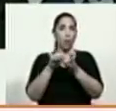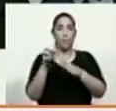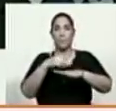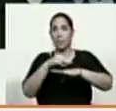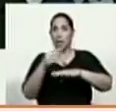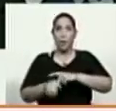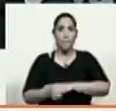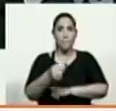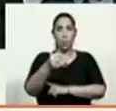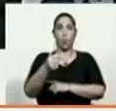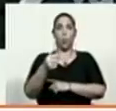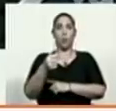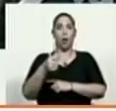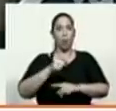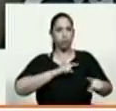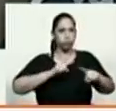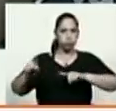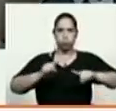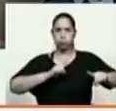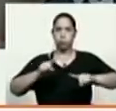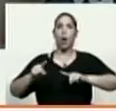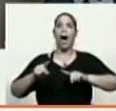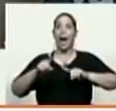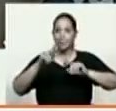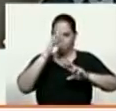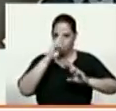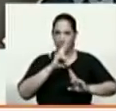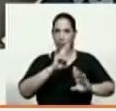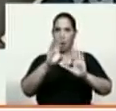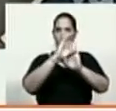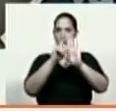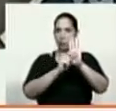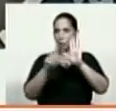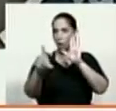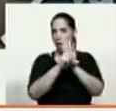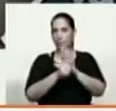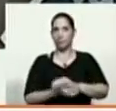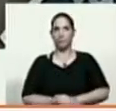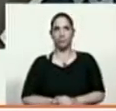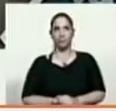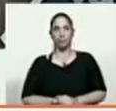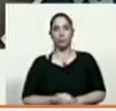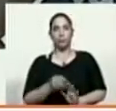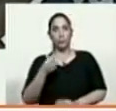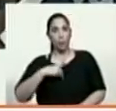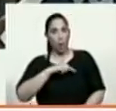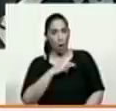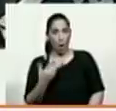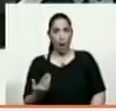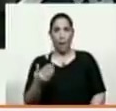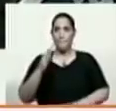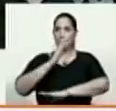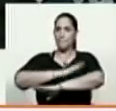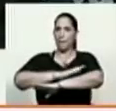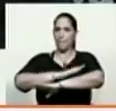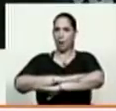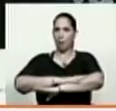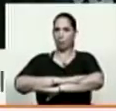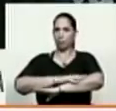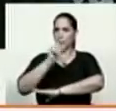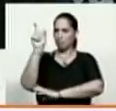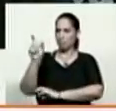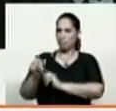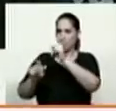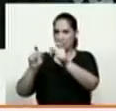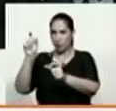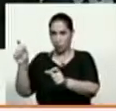está actuando apegado a la Constitución y a la ley. En tal sentido la conducta de los ciudadanos que están